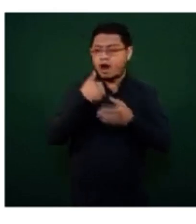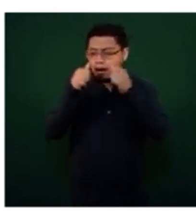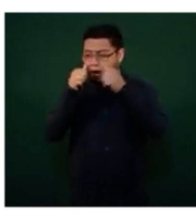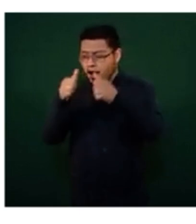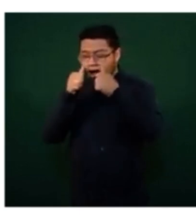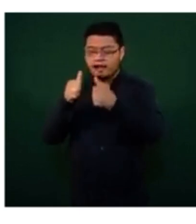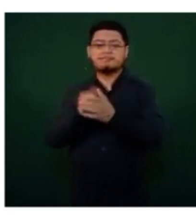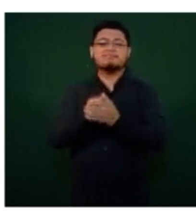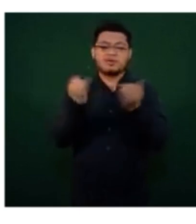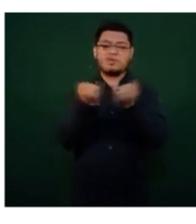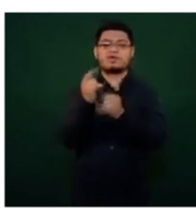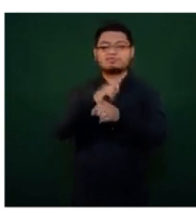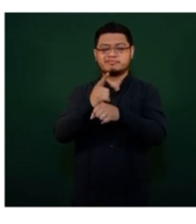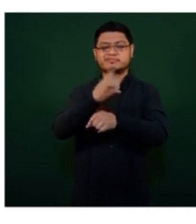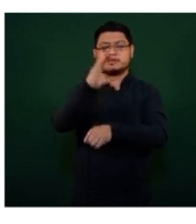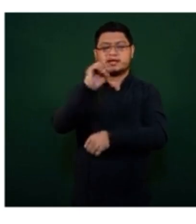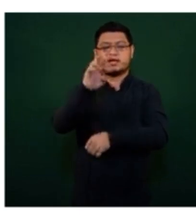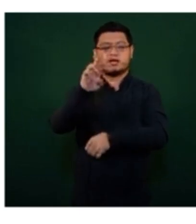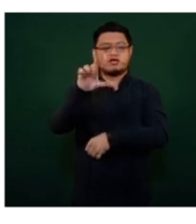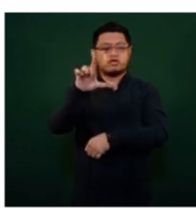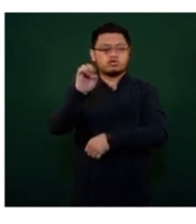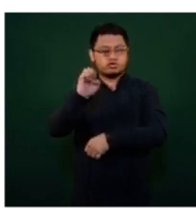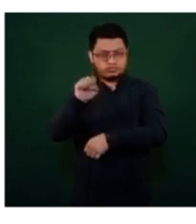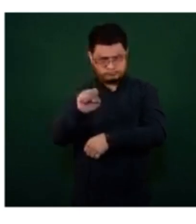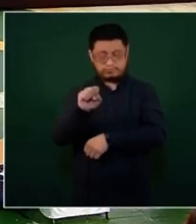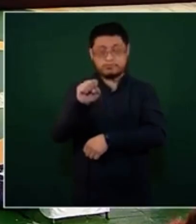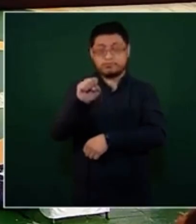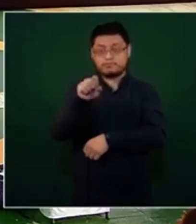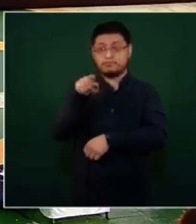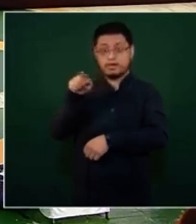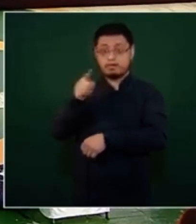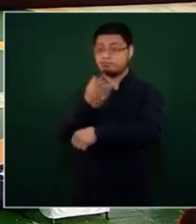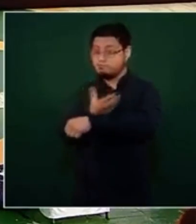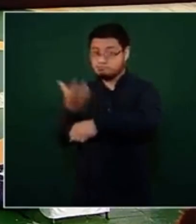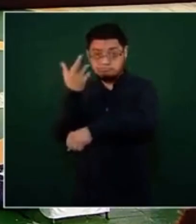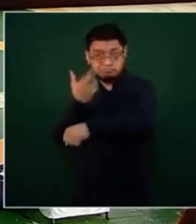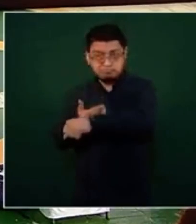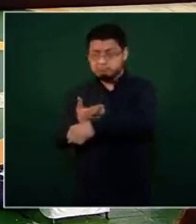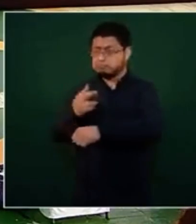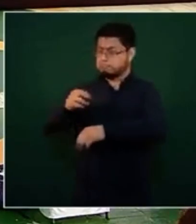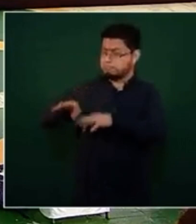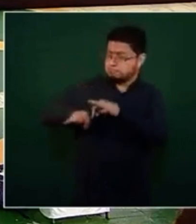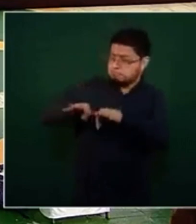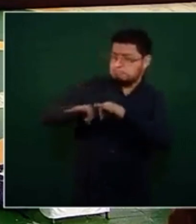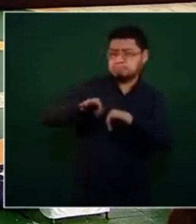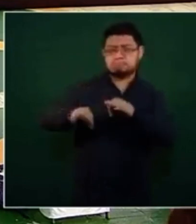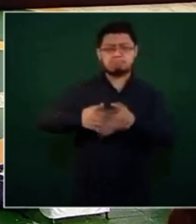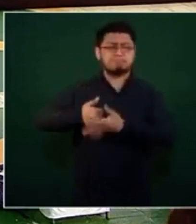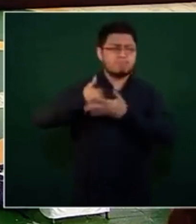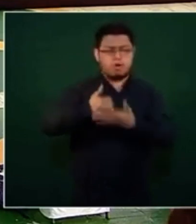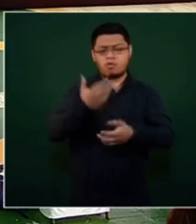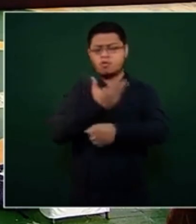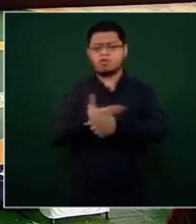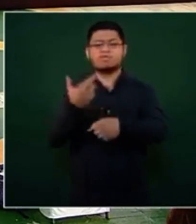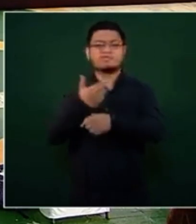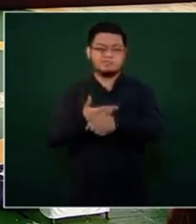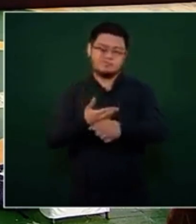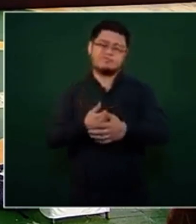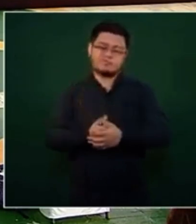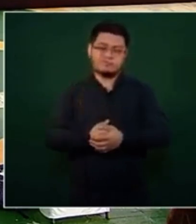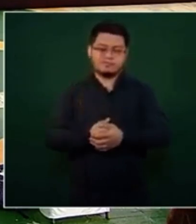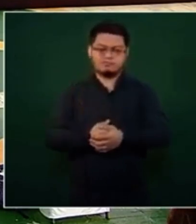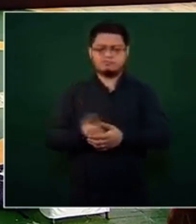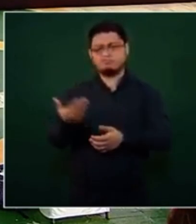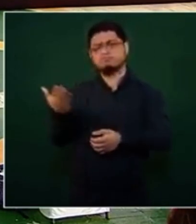licenciado Carlos Torres, quien también fue el que coordinó todo el operativo. En su momento, Gabriel